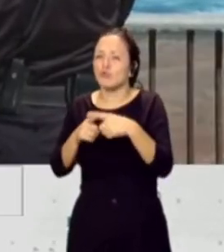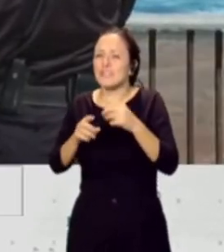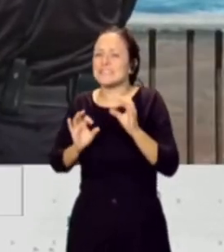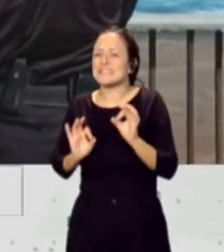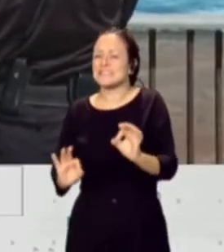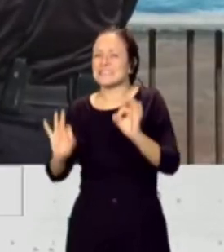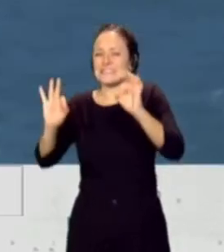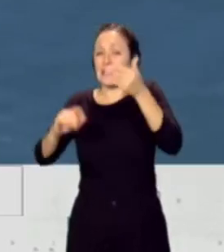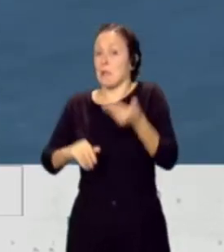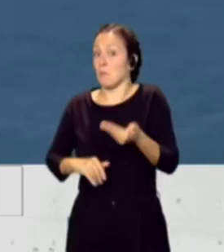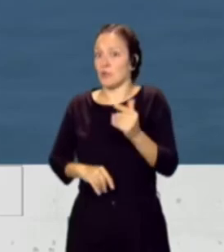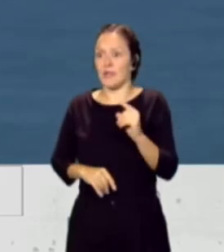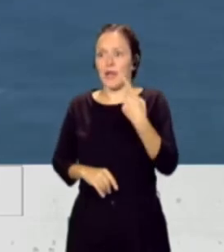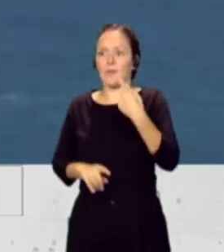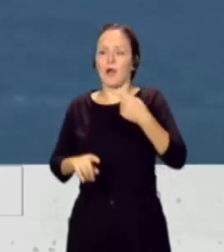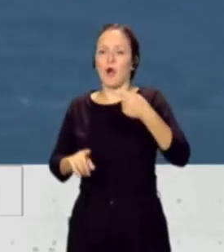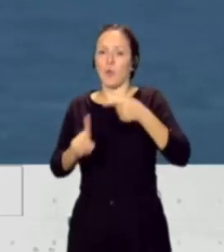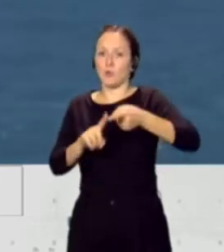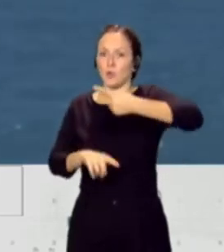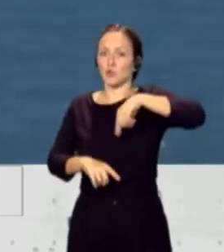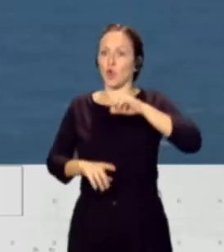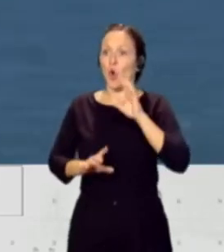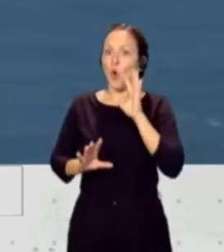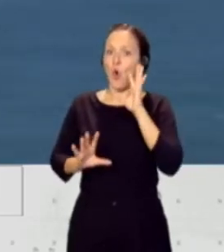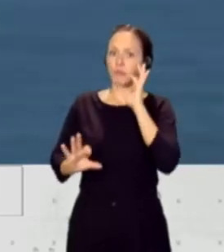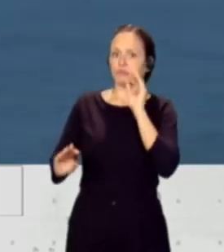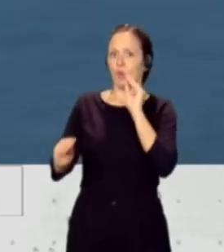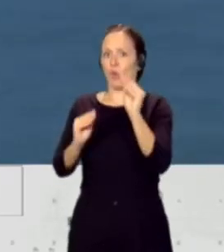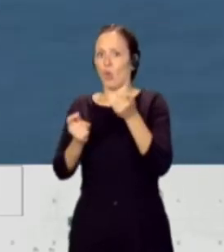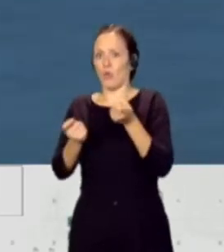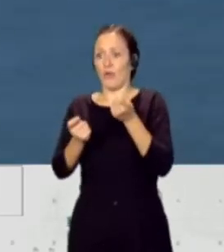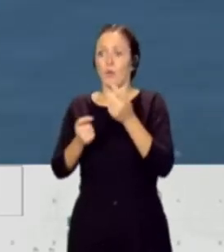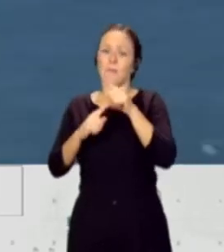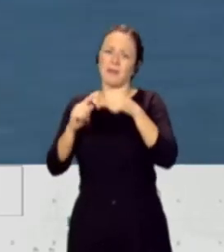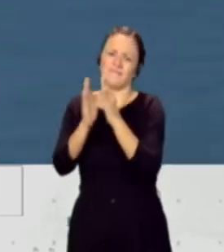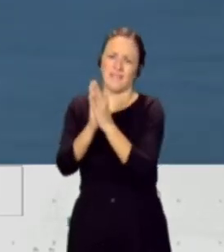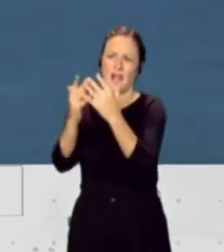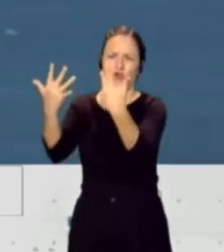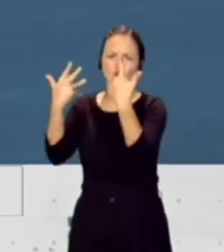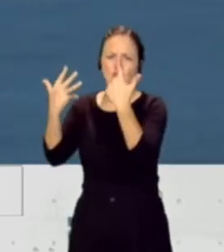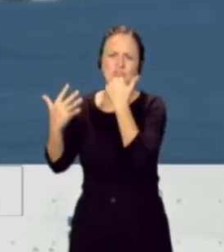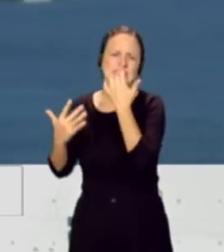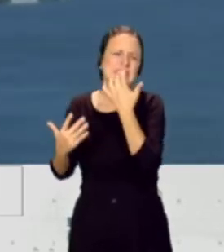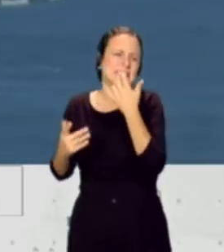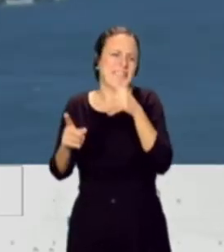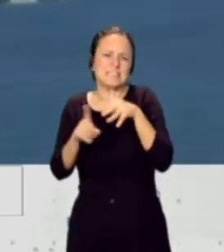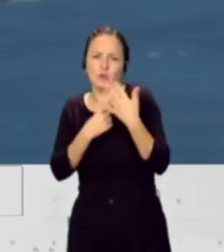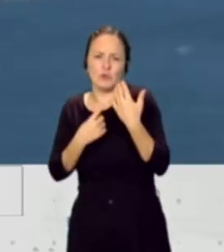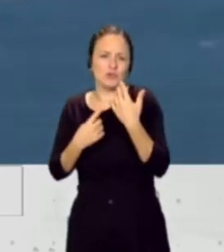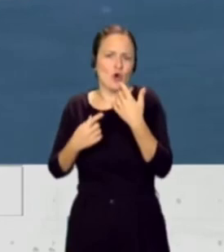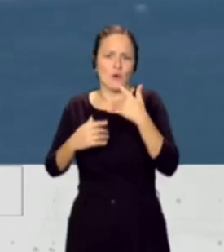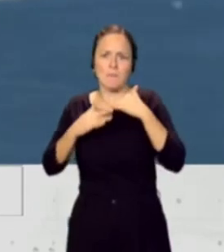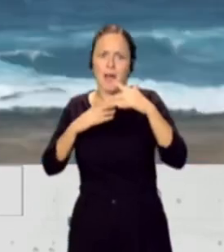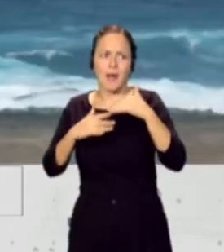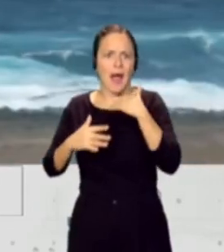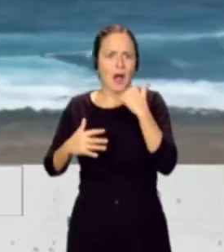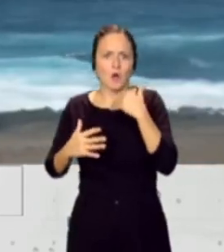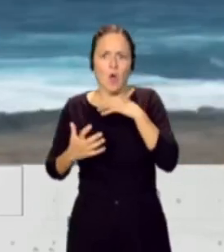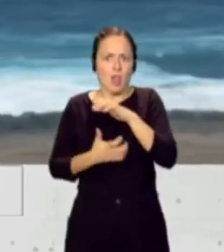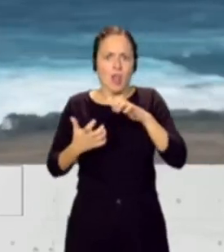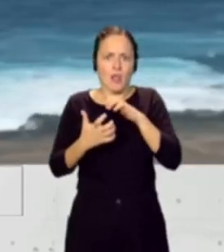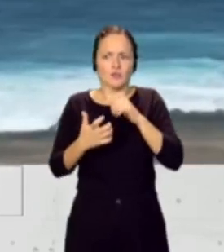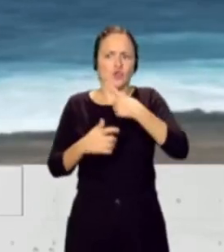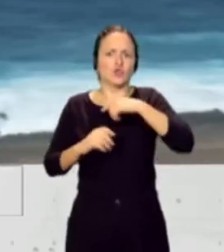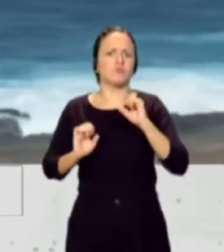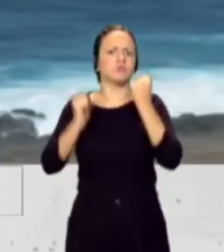que tener más cuidado y danos algún consejo para si nos vemos en una situación complicada en el mar pues que podamos